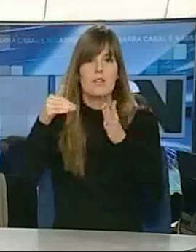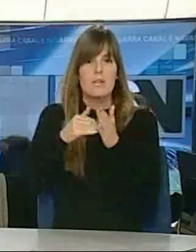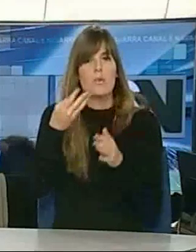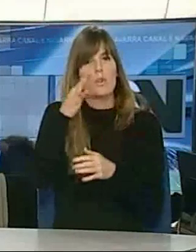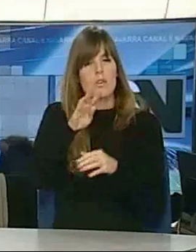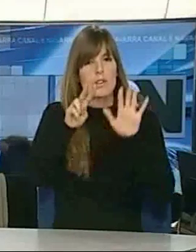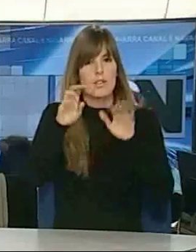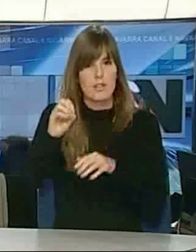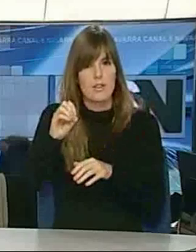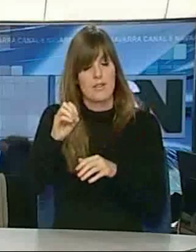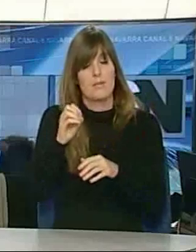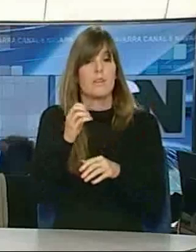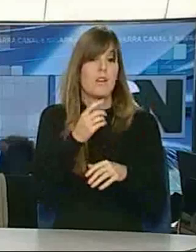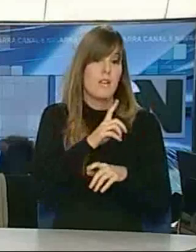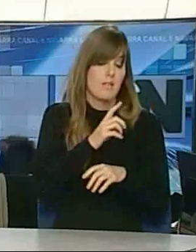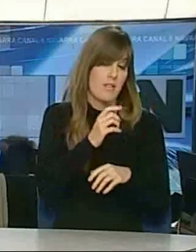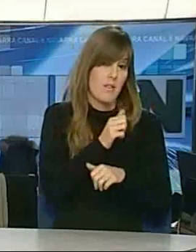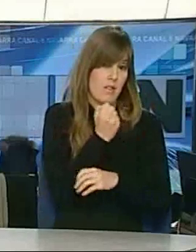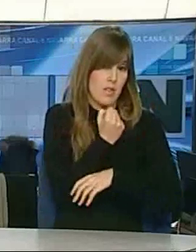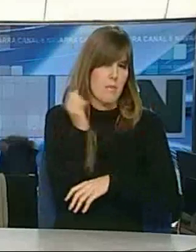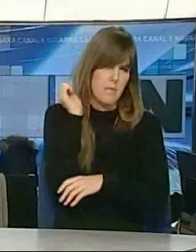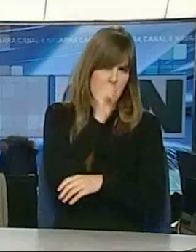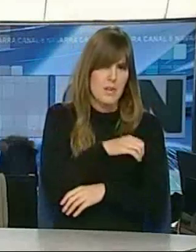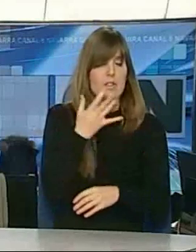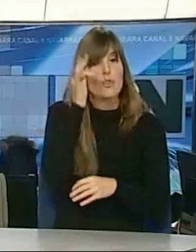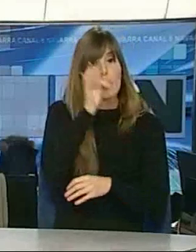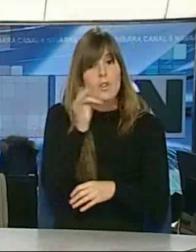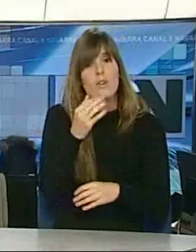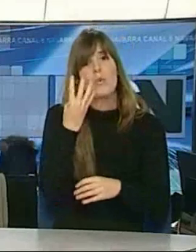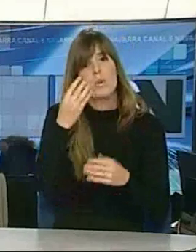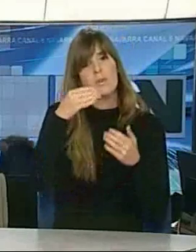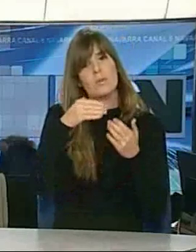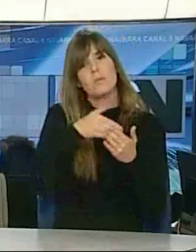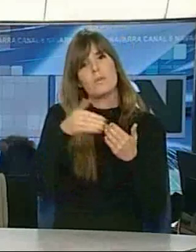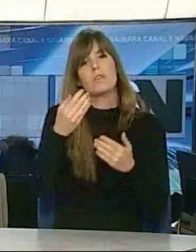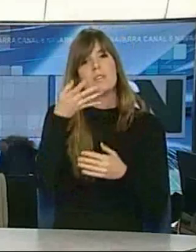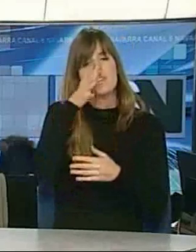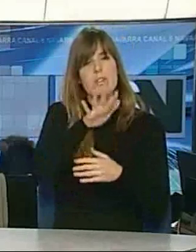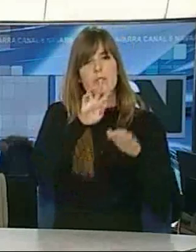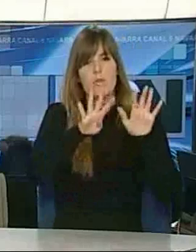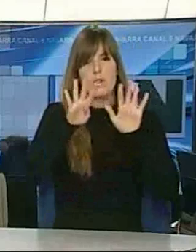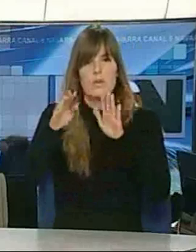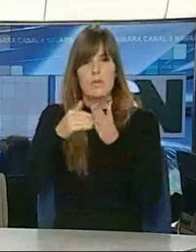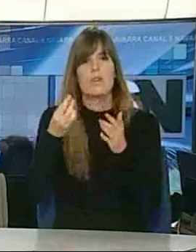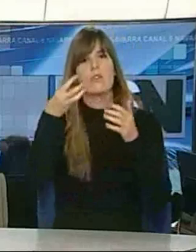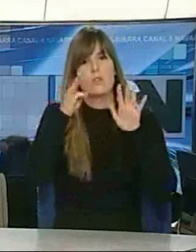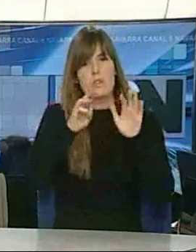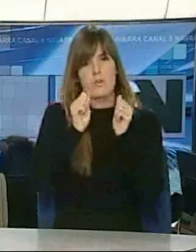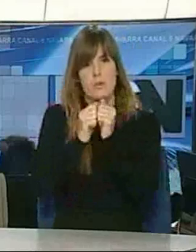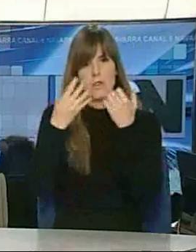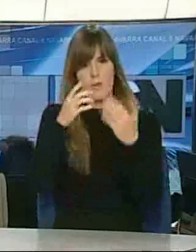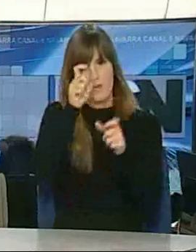respecto a diciembre. El total de desempleados se sitúa ya en los 4.599.829.